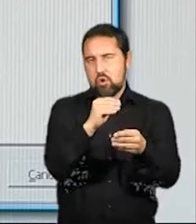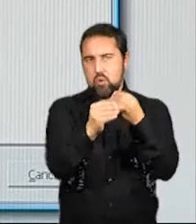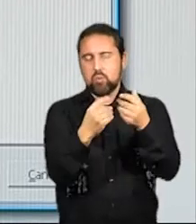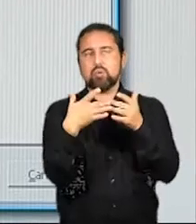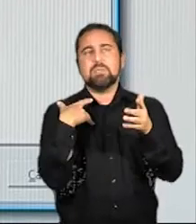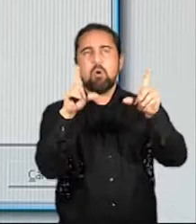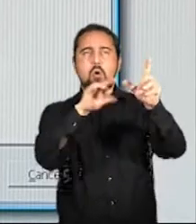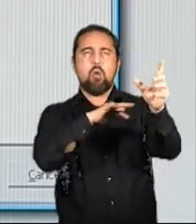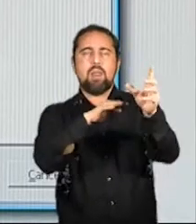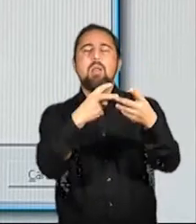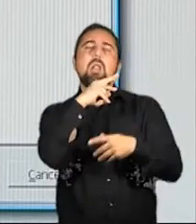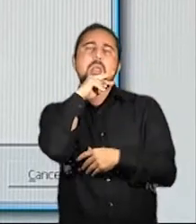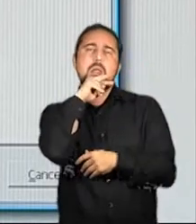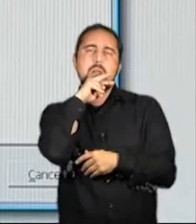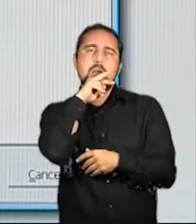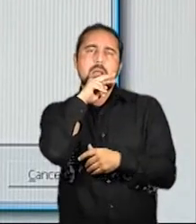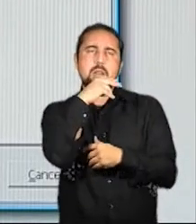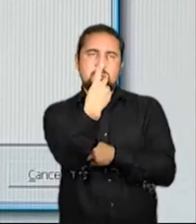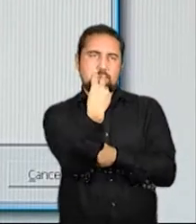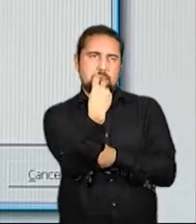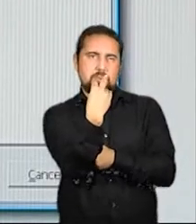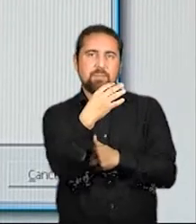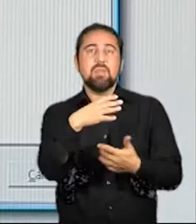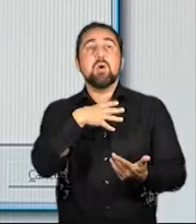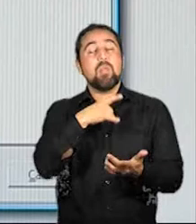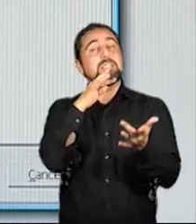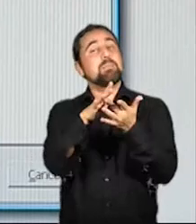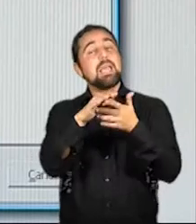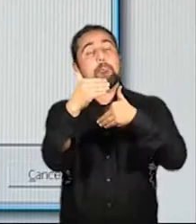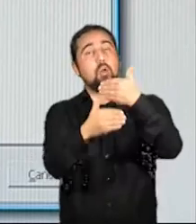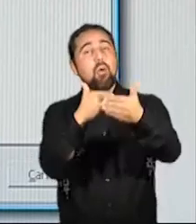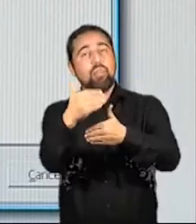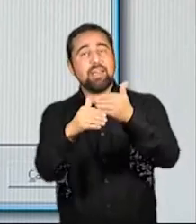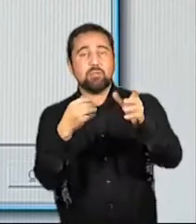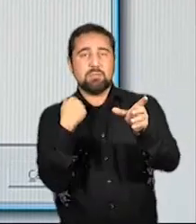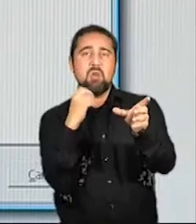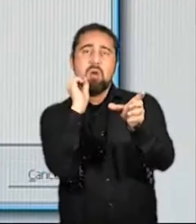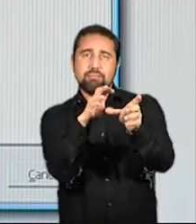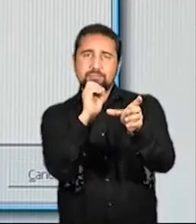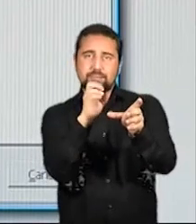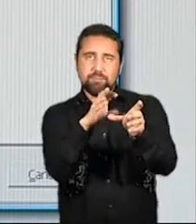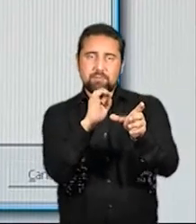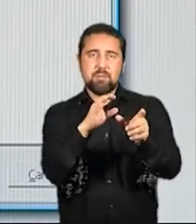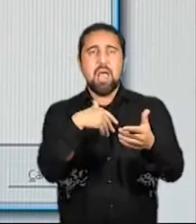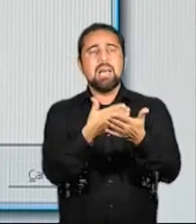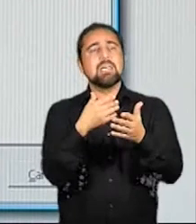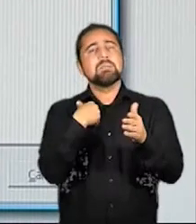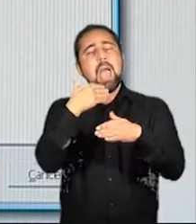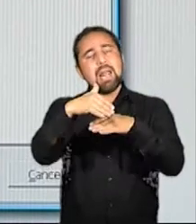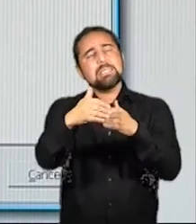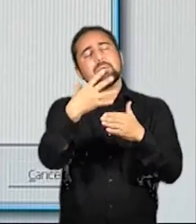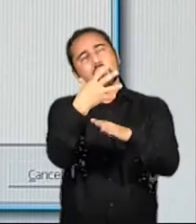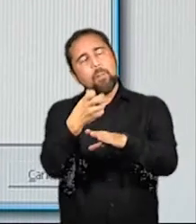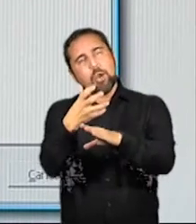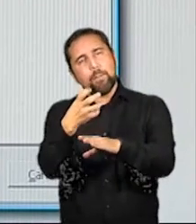instalación con respuesta de voz puede tardar unos minutos en comenzar. Durante este tiempo oirá unas señales acústicas mientras se copian los archivos